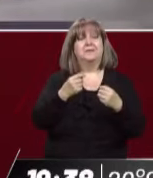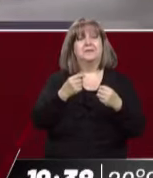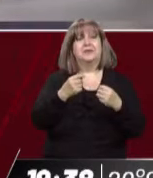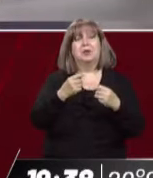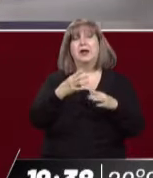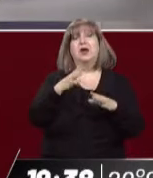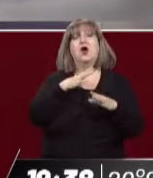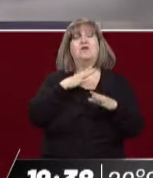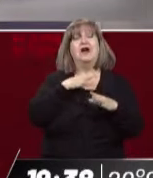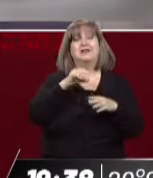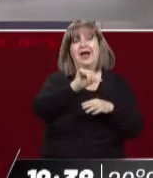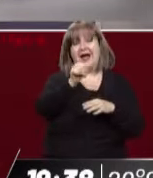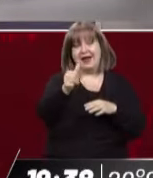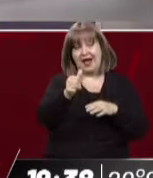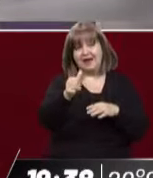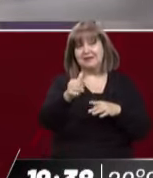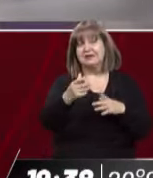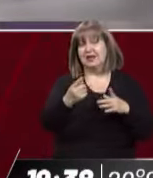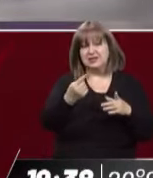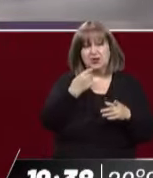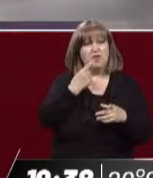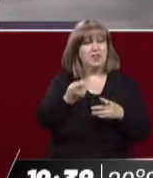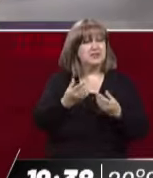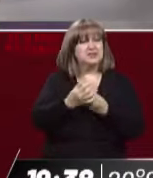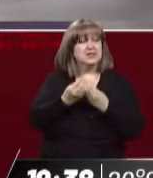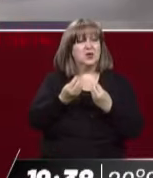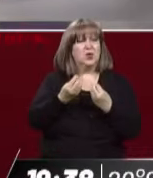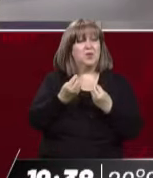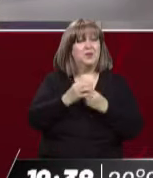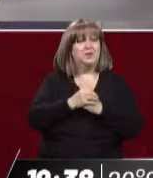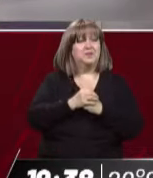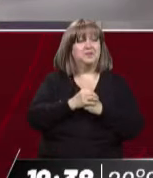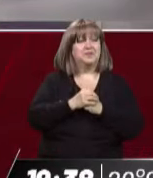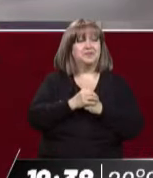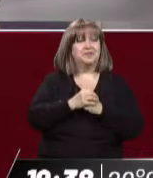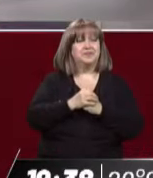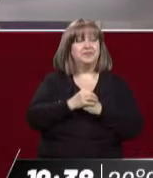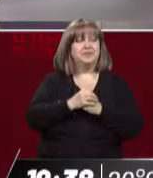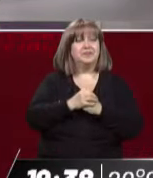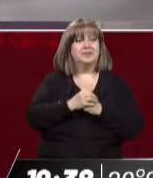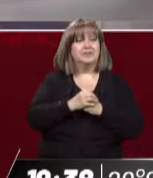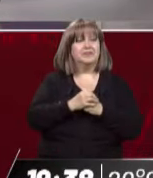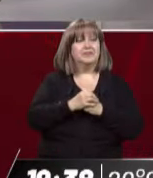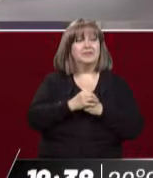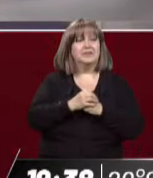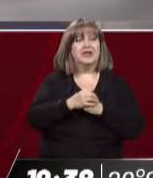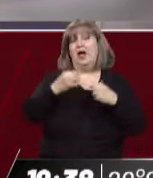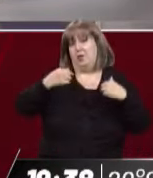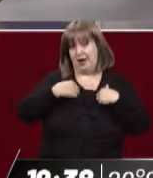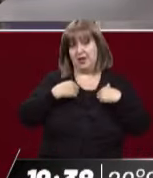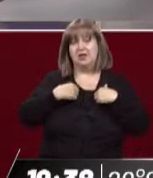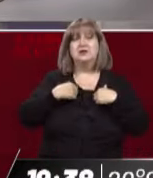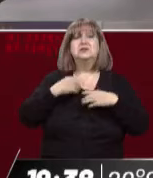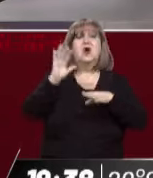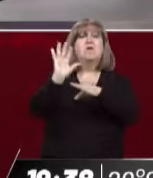pero todavía no has ganado la partida. ¿Es eso lo que quisiste decir? Claro, es una lectura. Ya había visto la